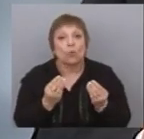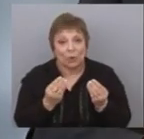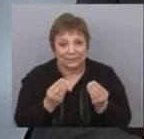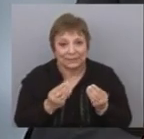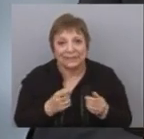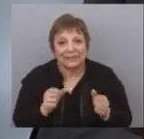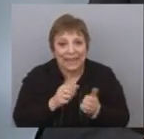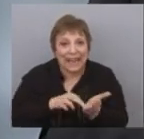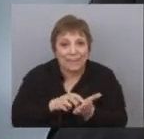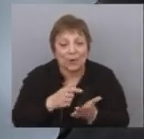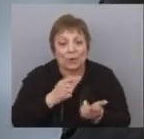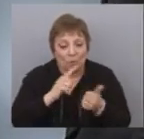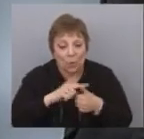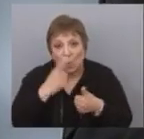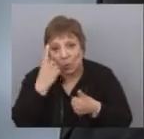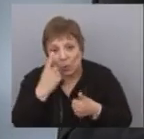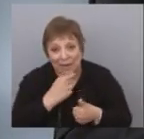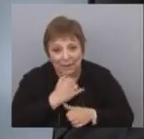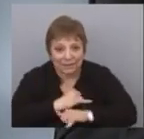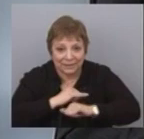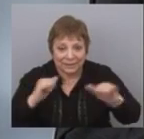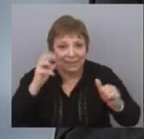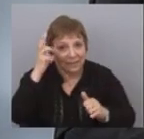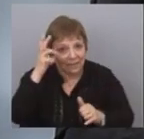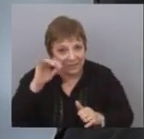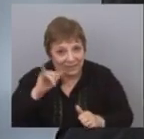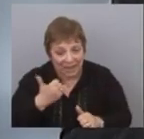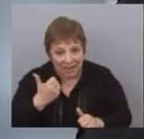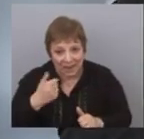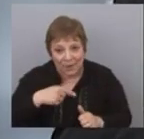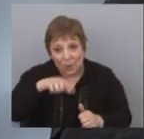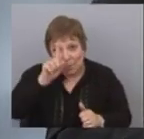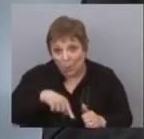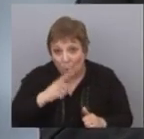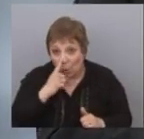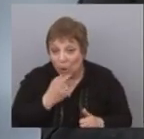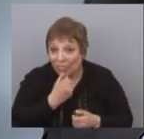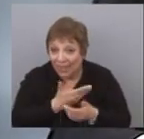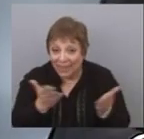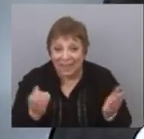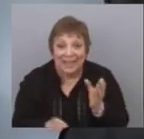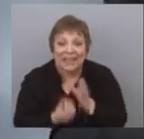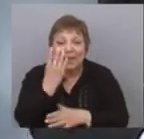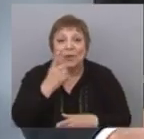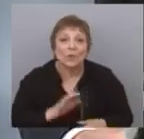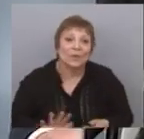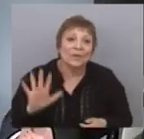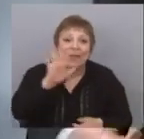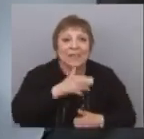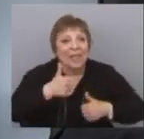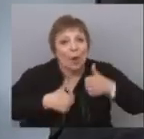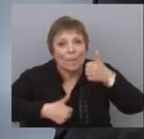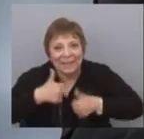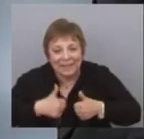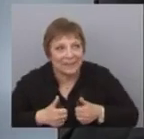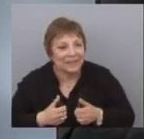acciones concretas que estamos planteando, una de ellas anunciada por Tabaré ya el primero de junio, que es la creación de un sistema nacional de competitividad.